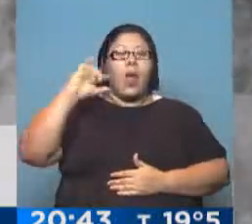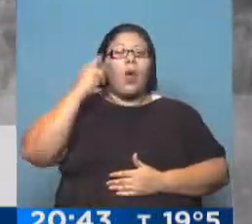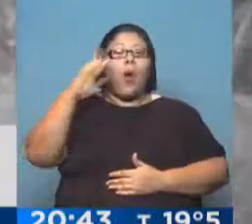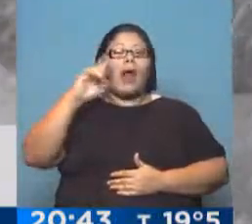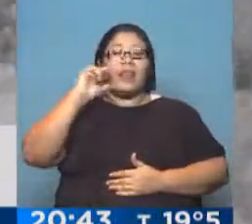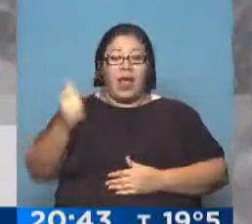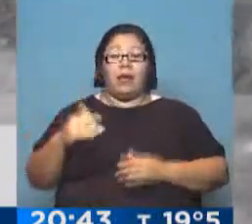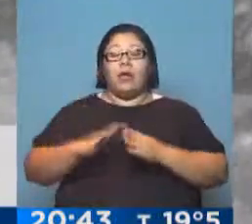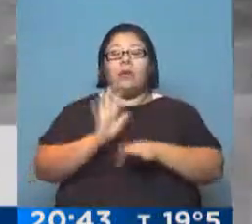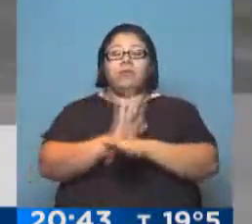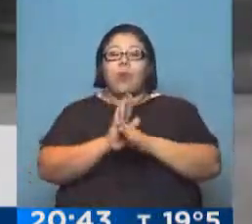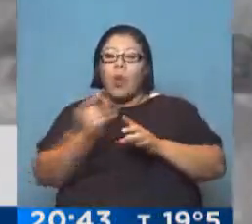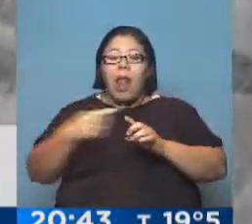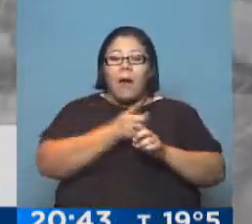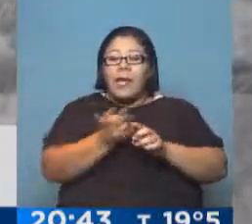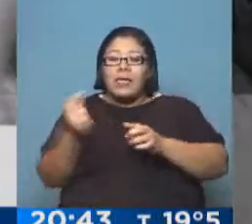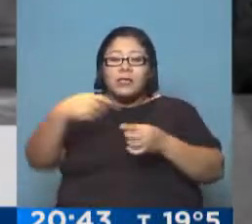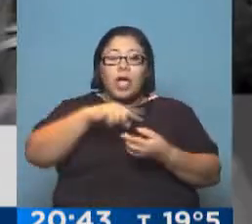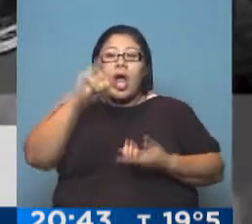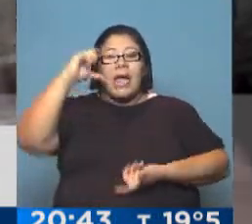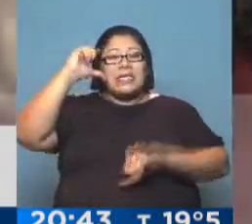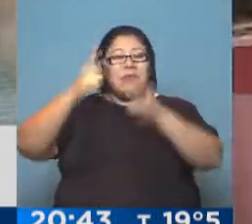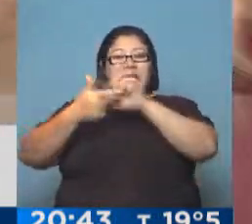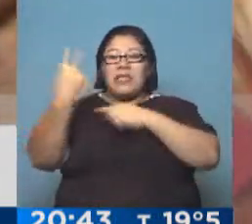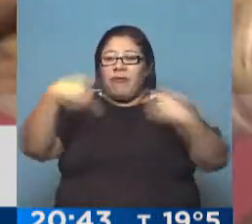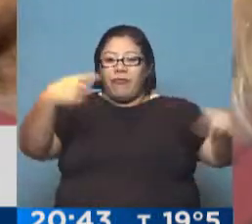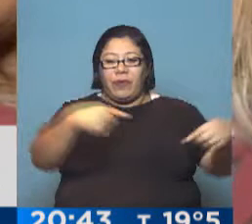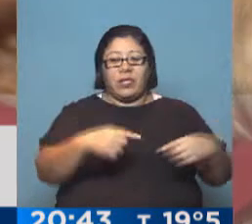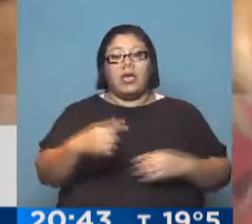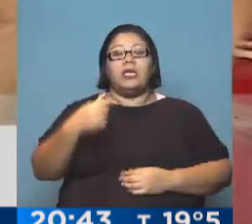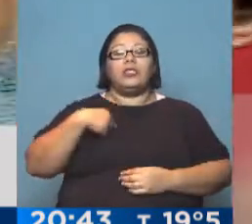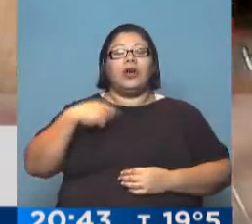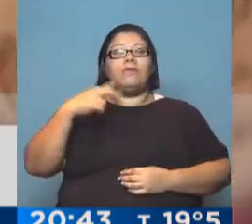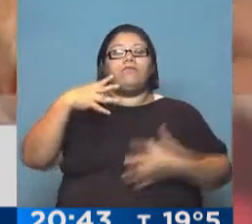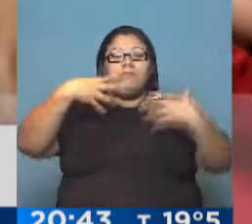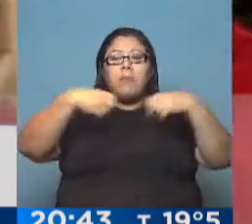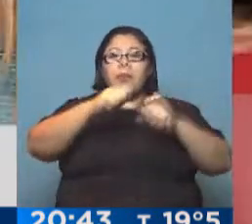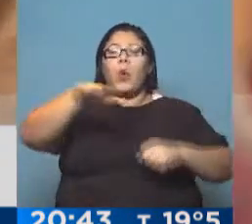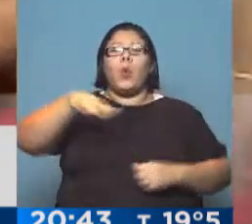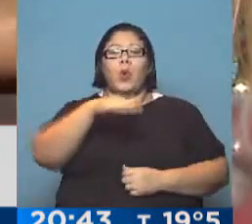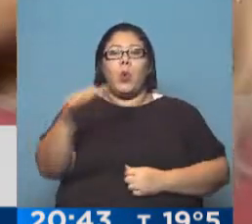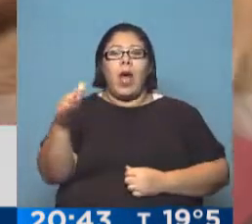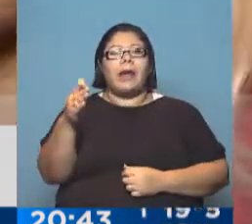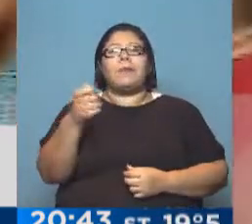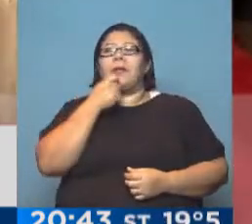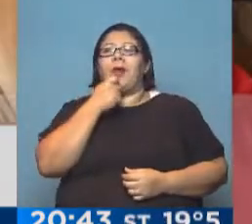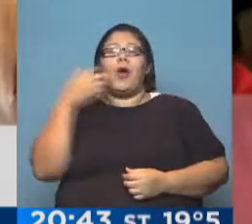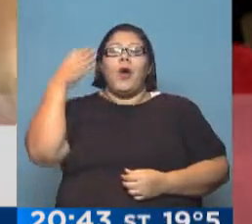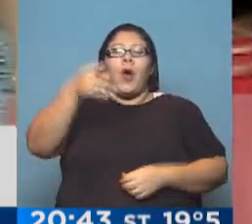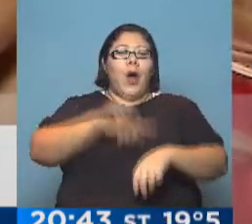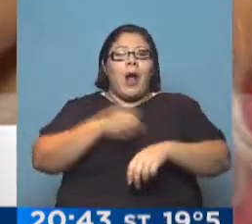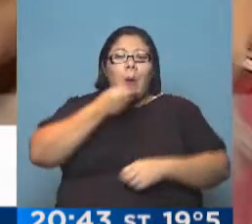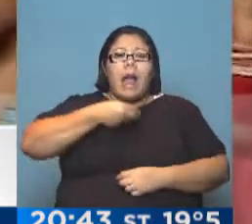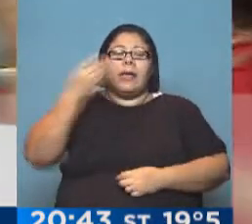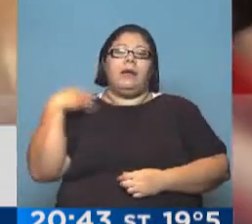iban recorriendo diversas experiencias. Encontré un lugar donde estar. Ese era como un lugar que ibas a cualquier hora del día, tomabas algo, te